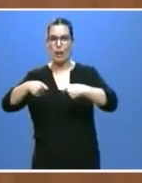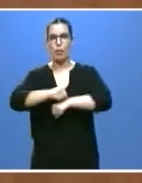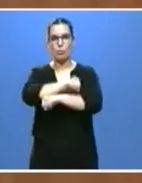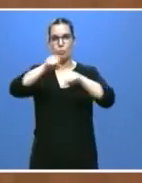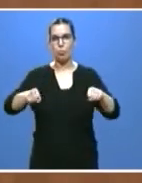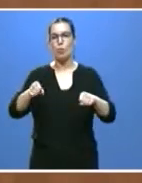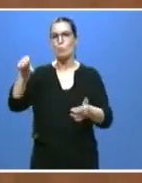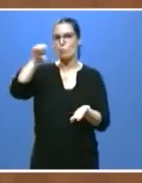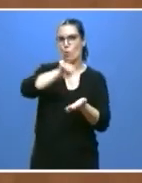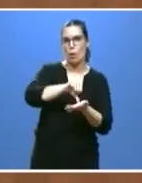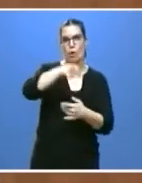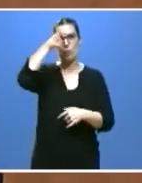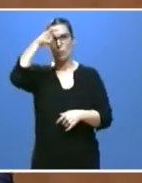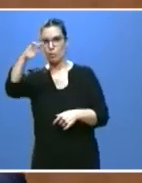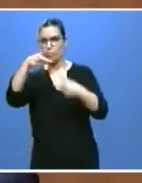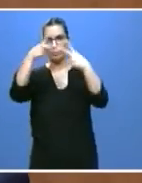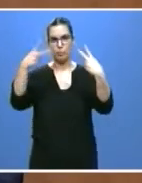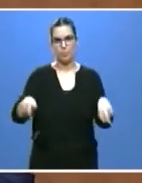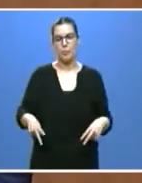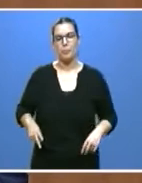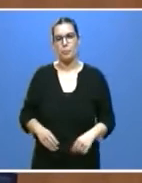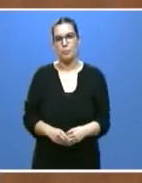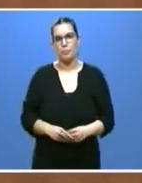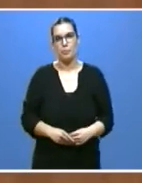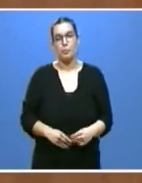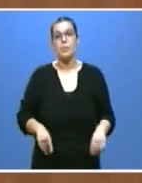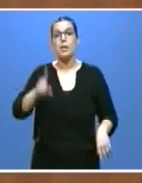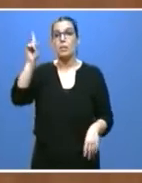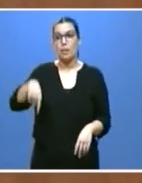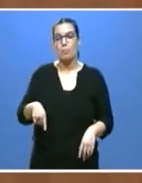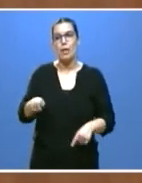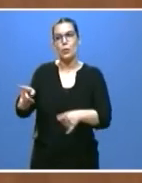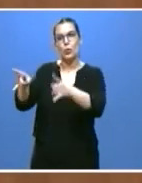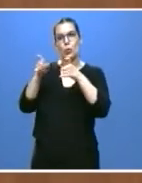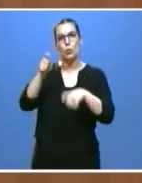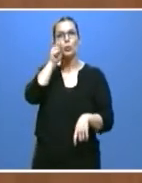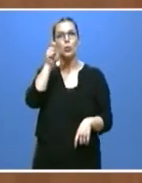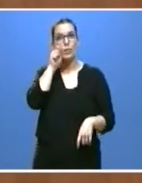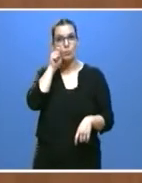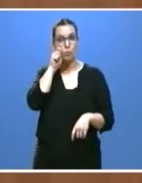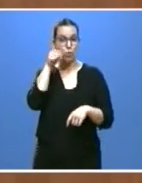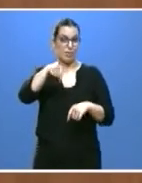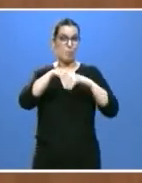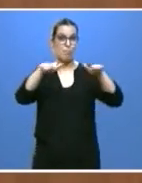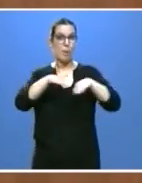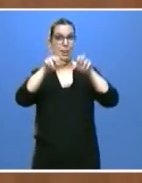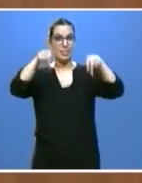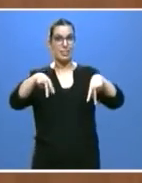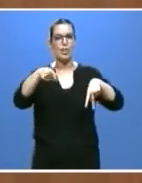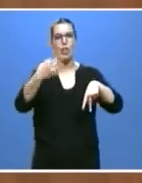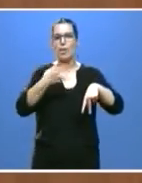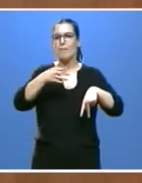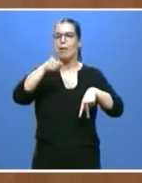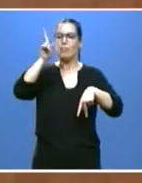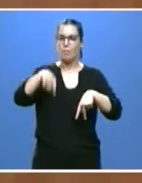urbano y en el ámbito rural. Y con un turismo de interior que tiene que seguir siendo un motor económico de nuestra